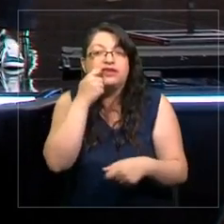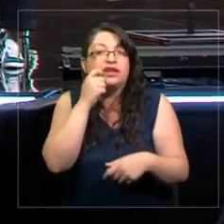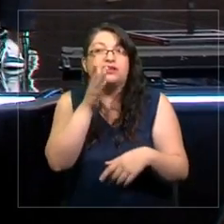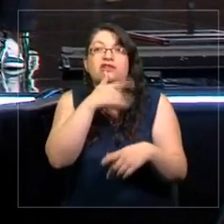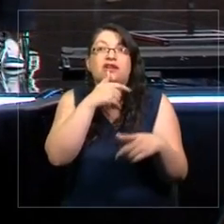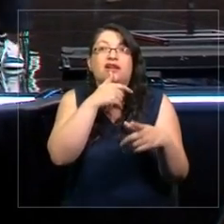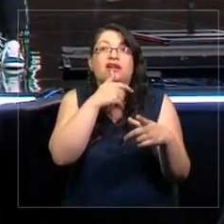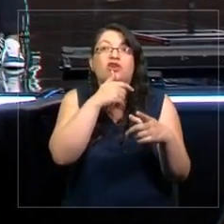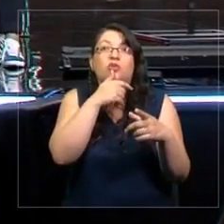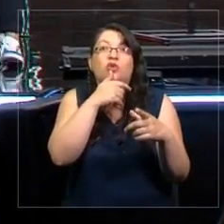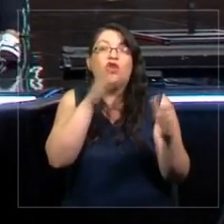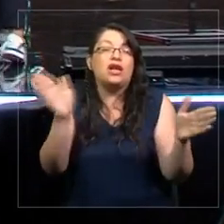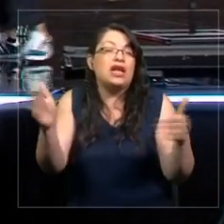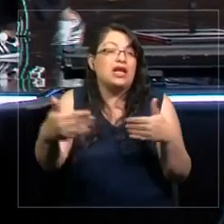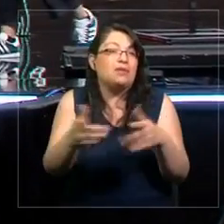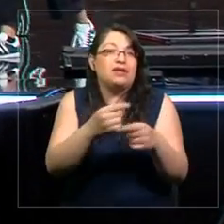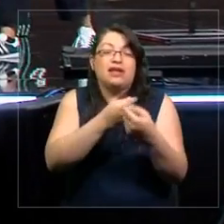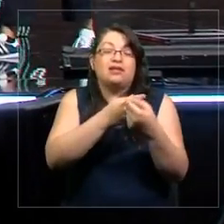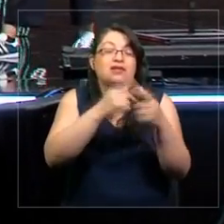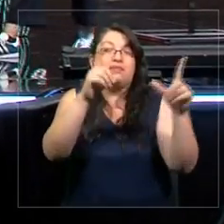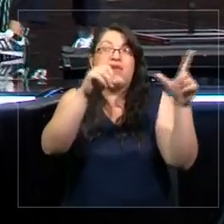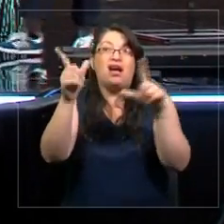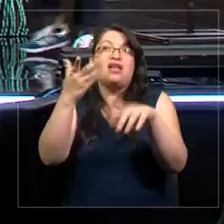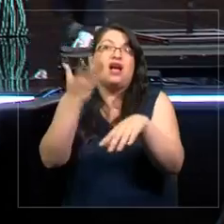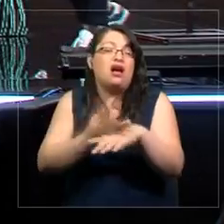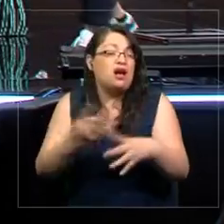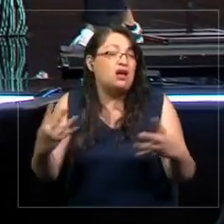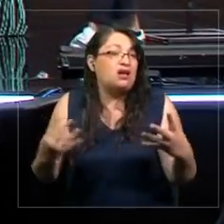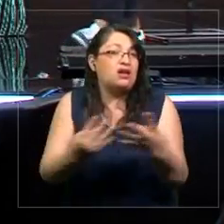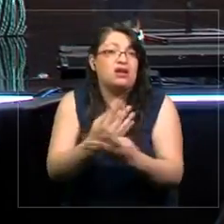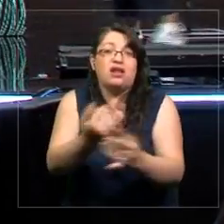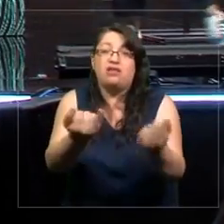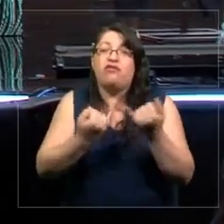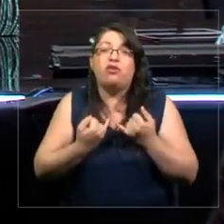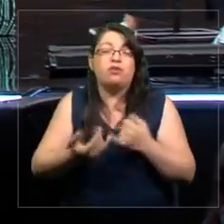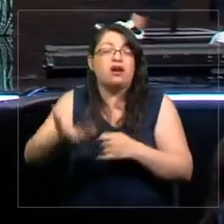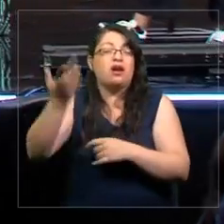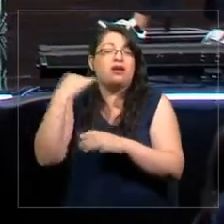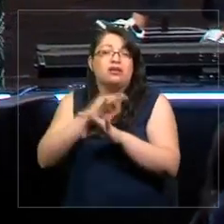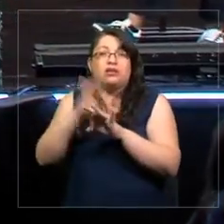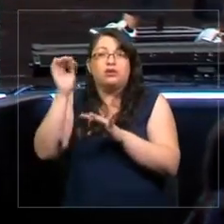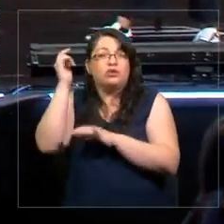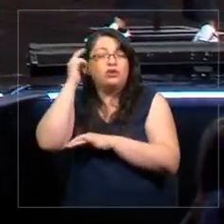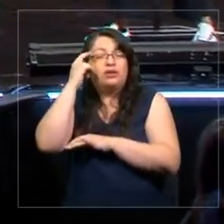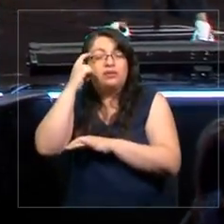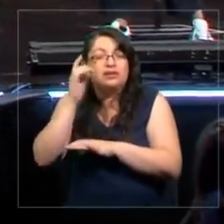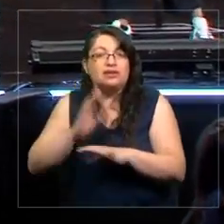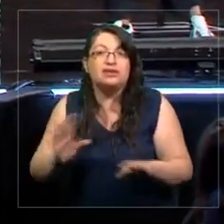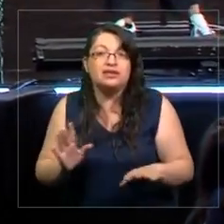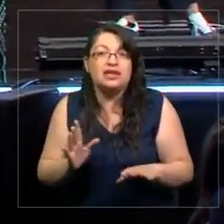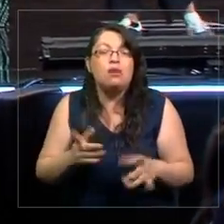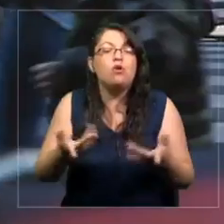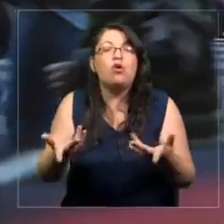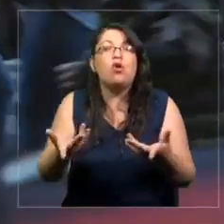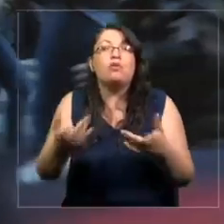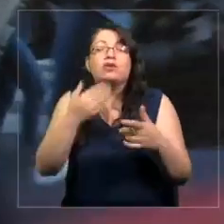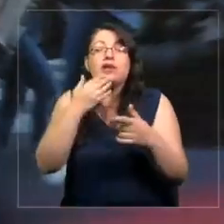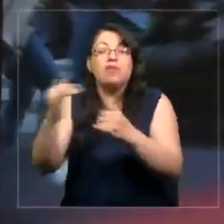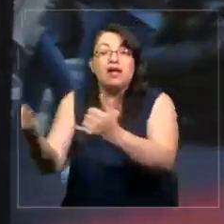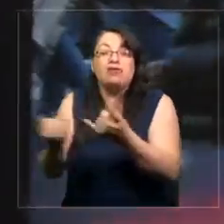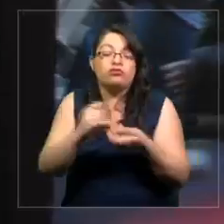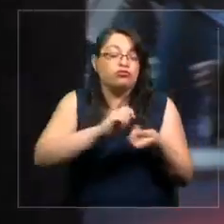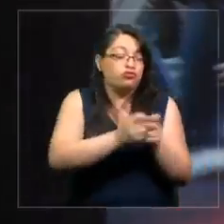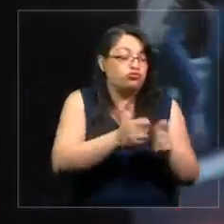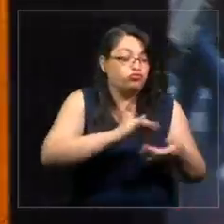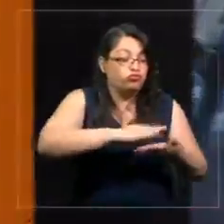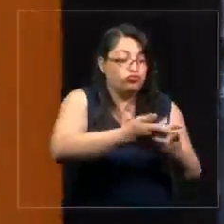imágenes y desbordada en términos de información. Tenemos redes de información que nunca antes nos habíamos imaginado. La digitalización de la información también tiene que ver con las